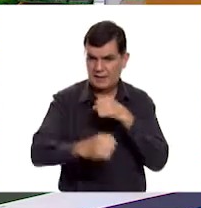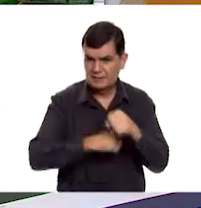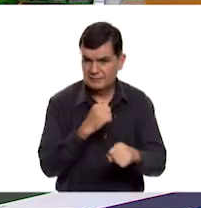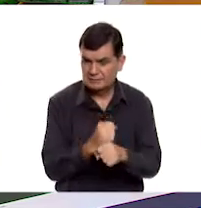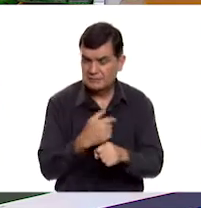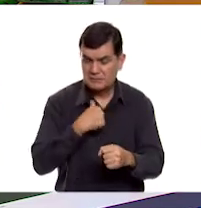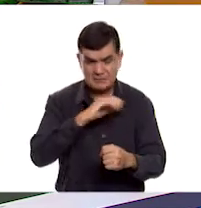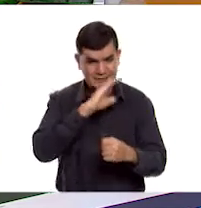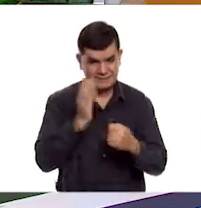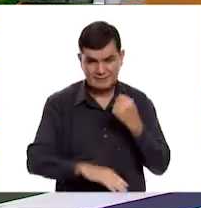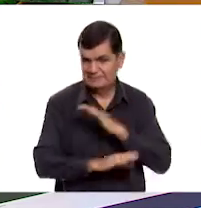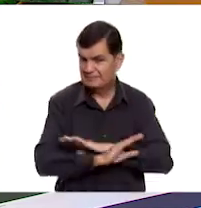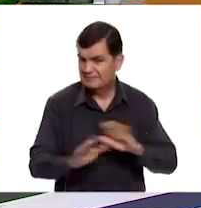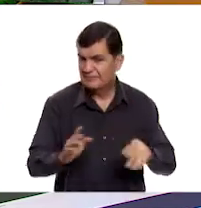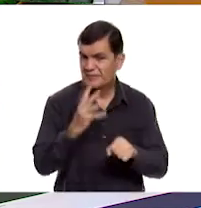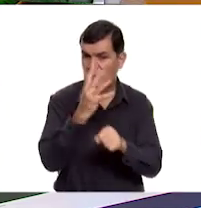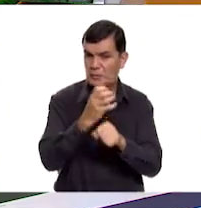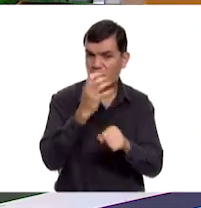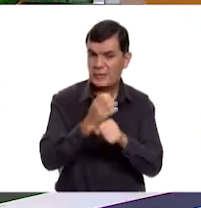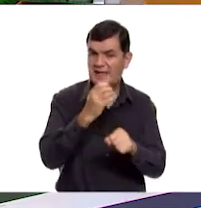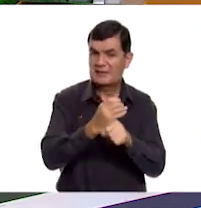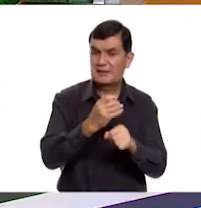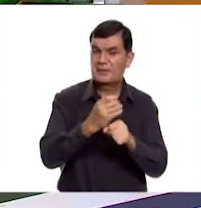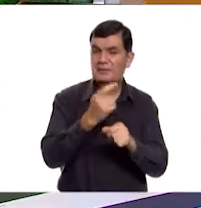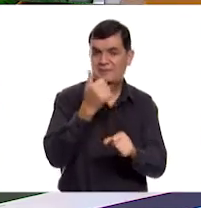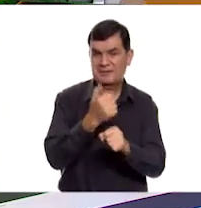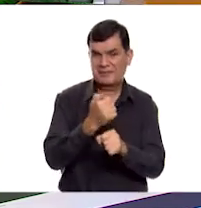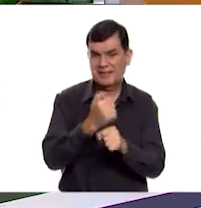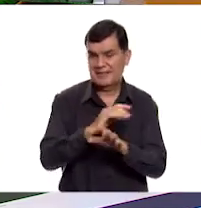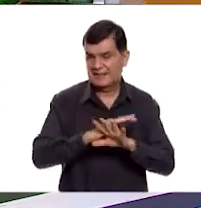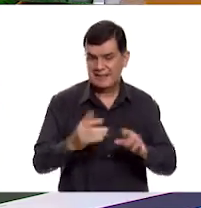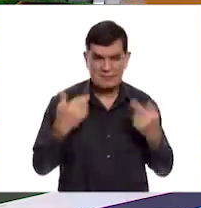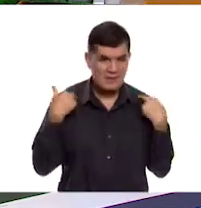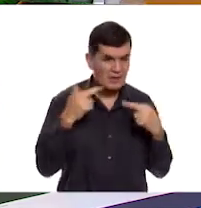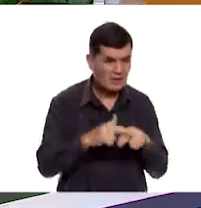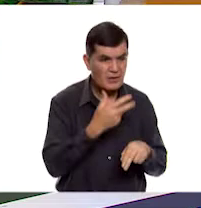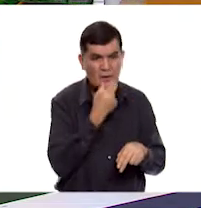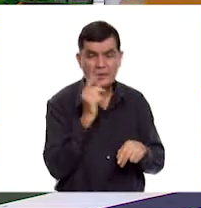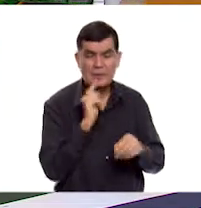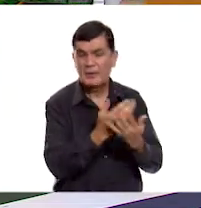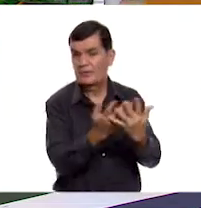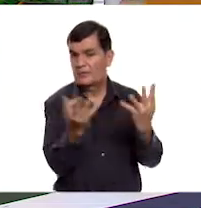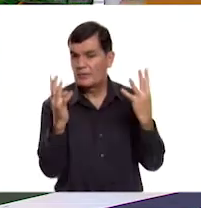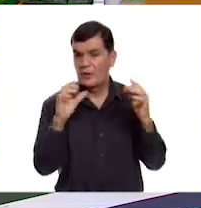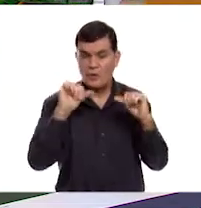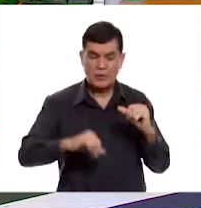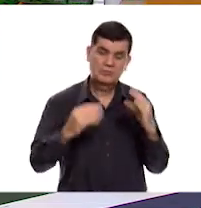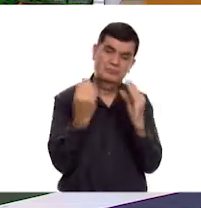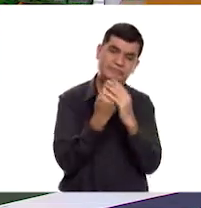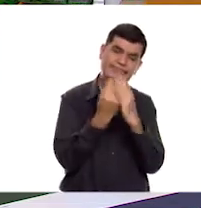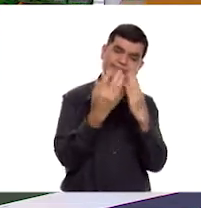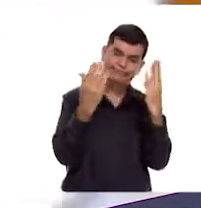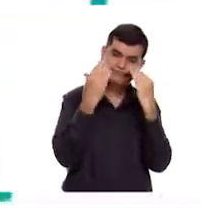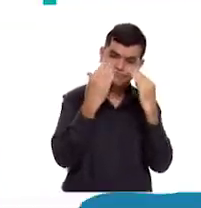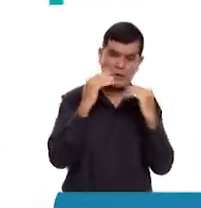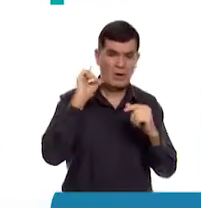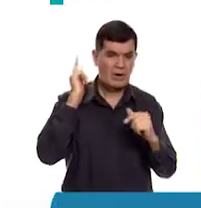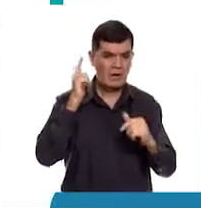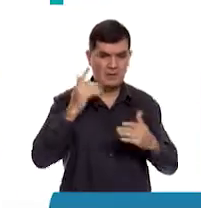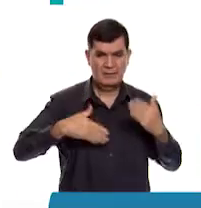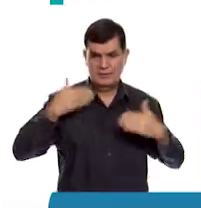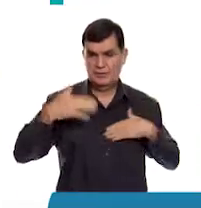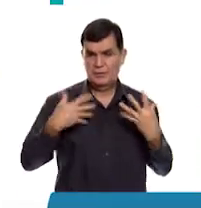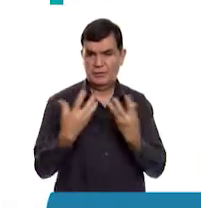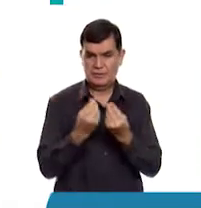Hasta aquí terminamos con cuarto de primaria. Le damos las gracias a las maestras, a los maestros que hoy nos dieron clase. Espero que lo hayan disfrutado